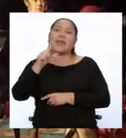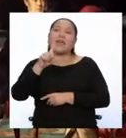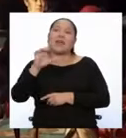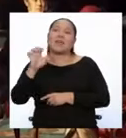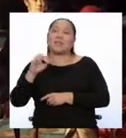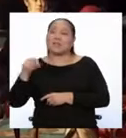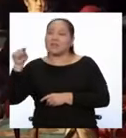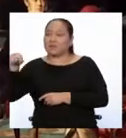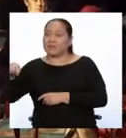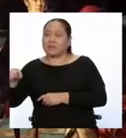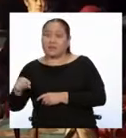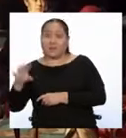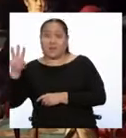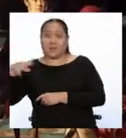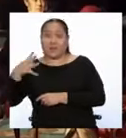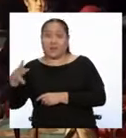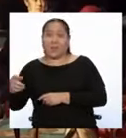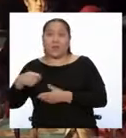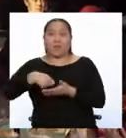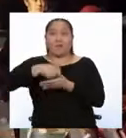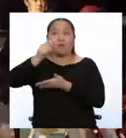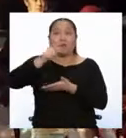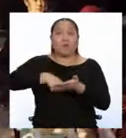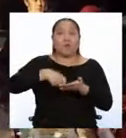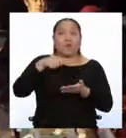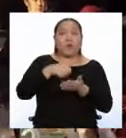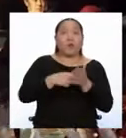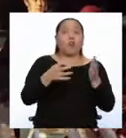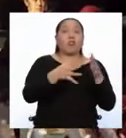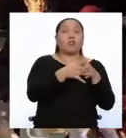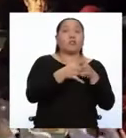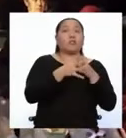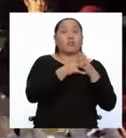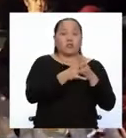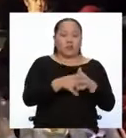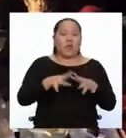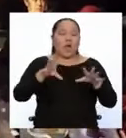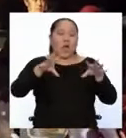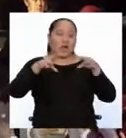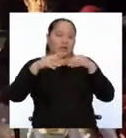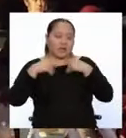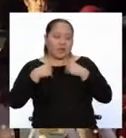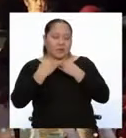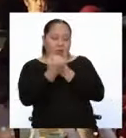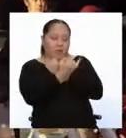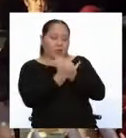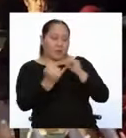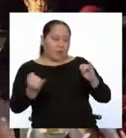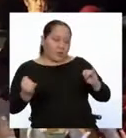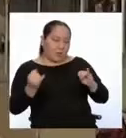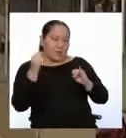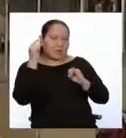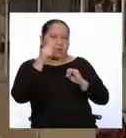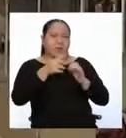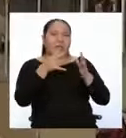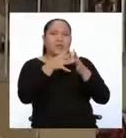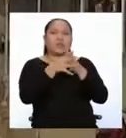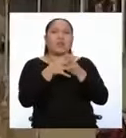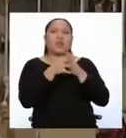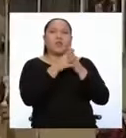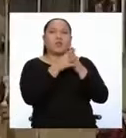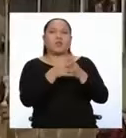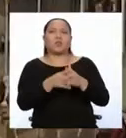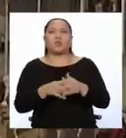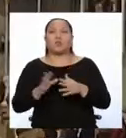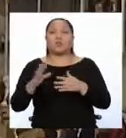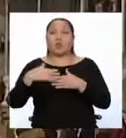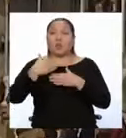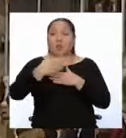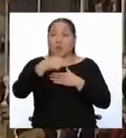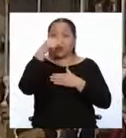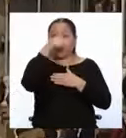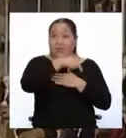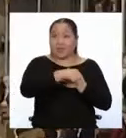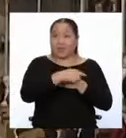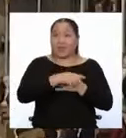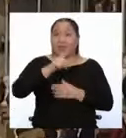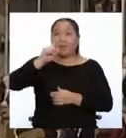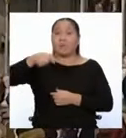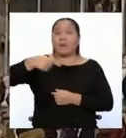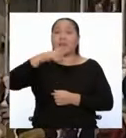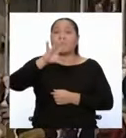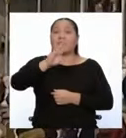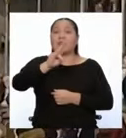donde se da fin a la guerra y se reconoce la independencia de los Estados Unidos de América. Luego de este hecho, en